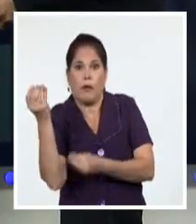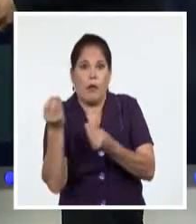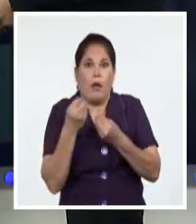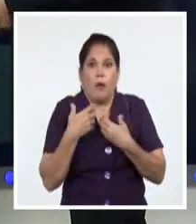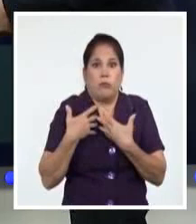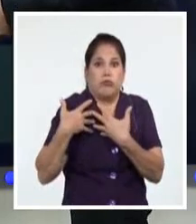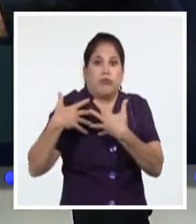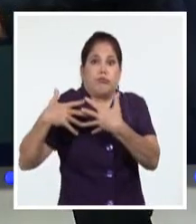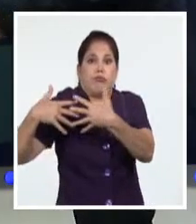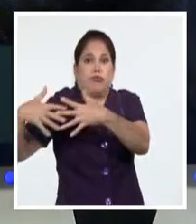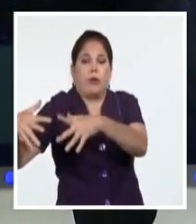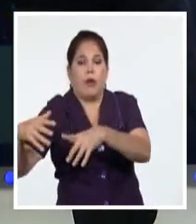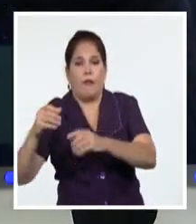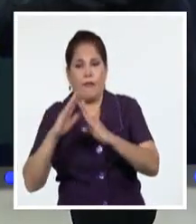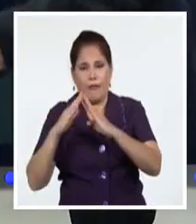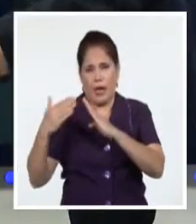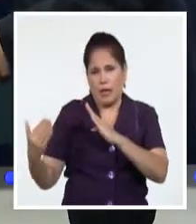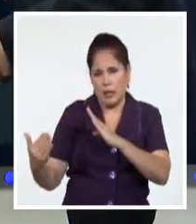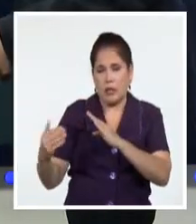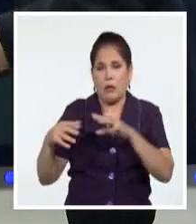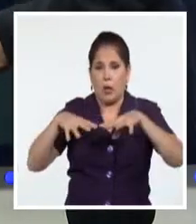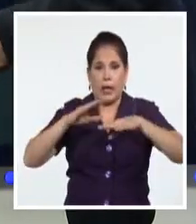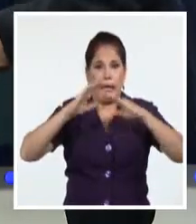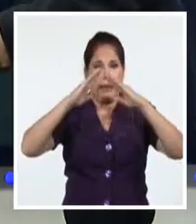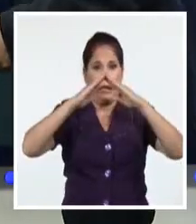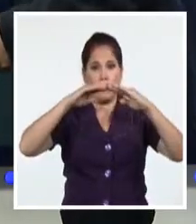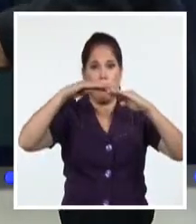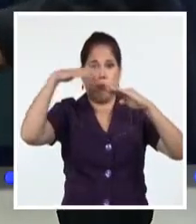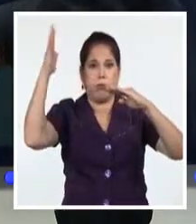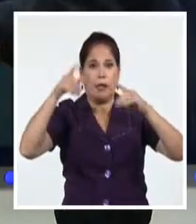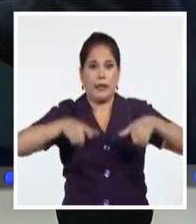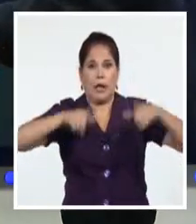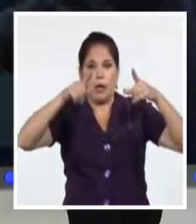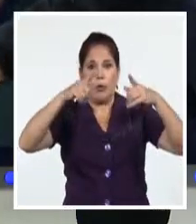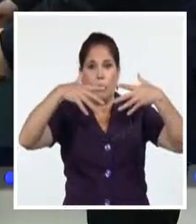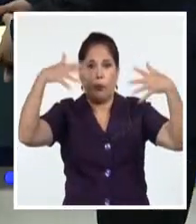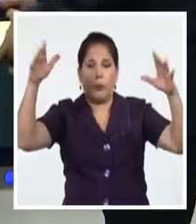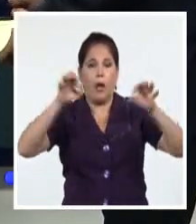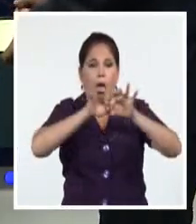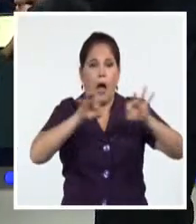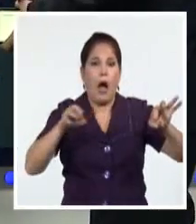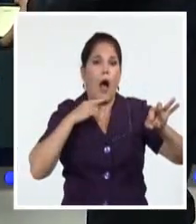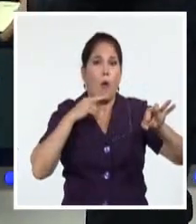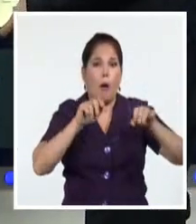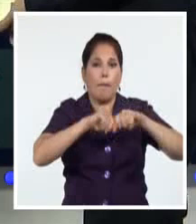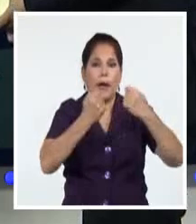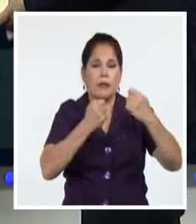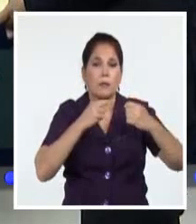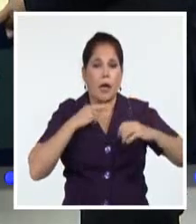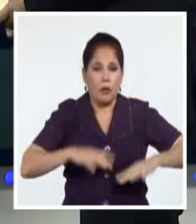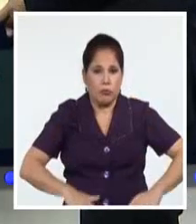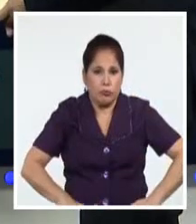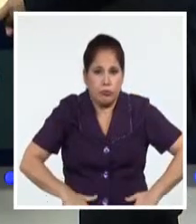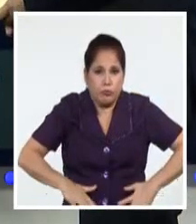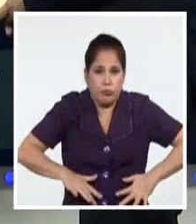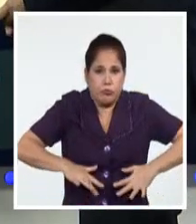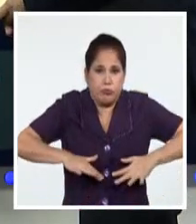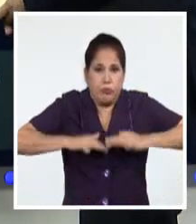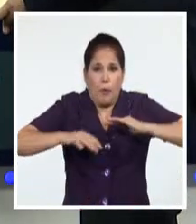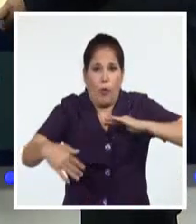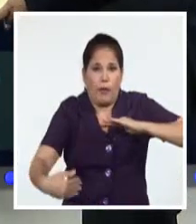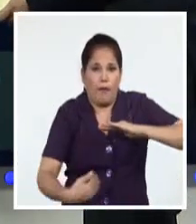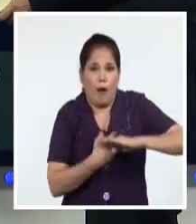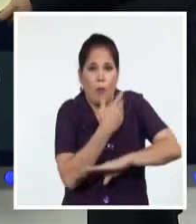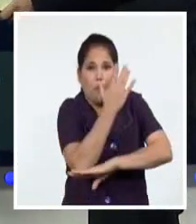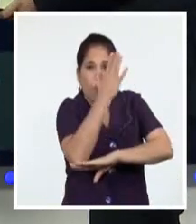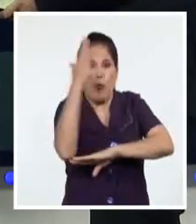llevaría con él. Algunos de mis vecinos están sin techo, los tanques volaron, tuberías de agua partidas, mi casa inundada por la lluvia que entraba por debajo de